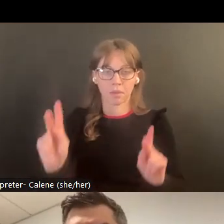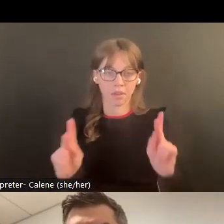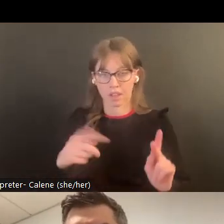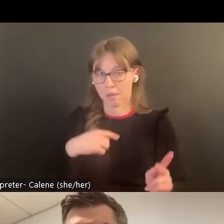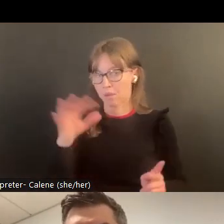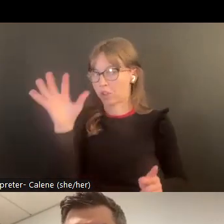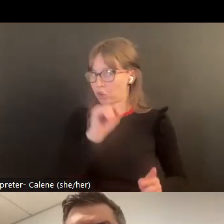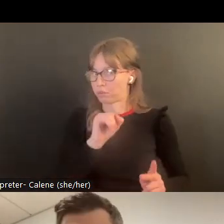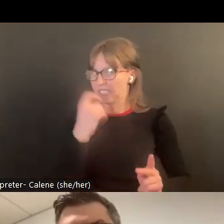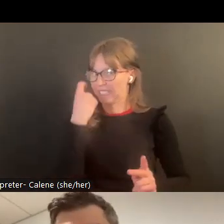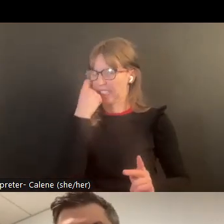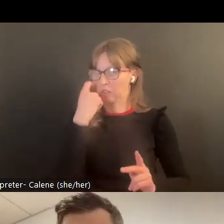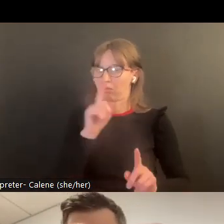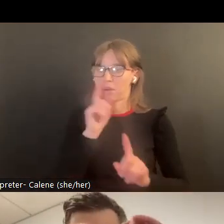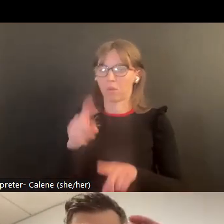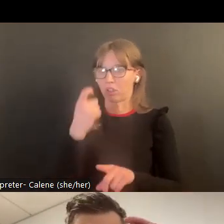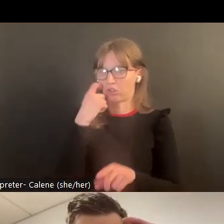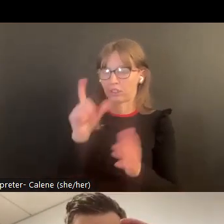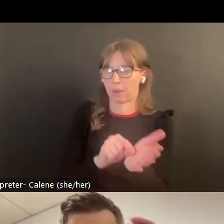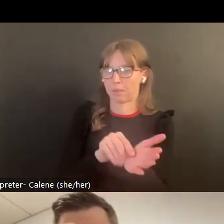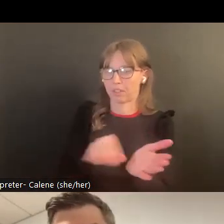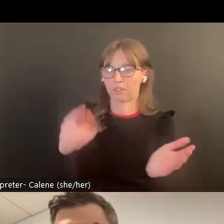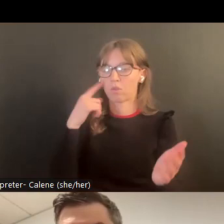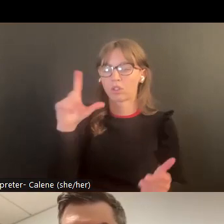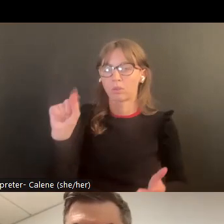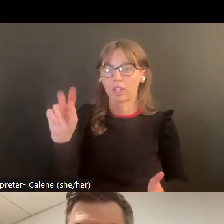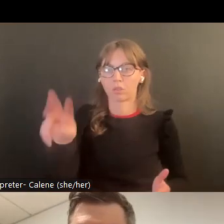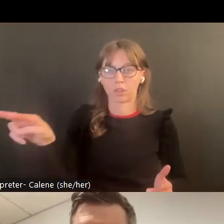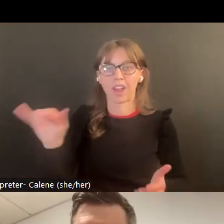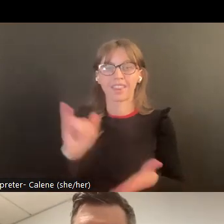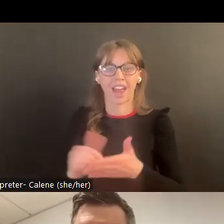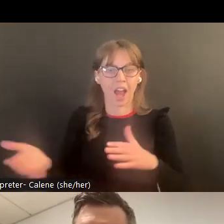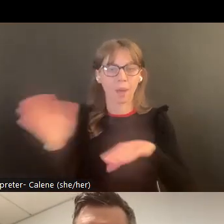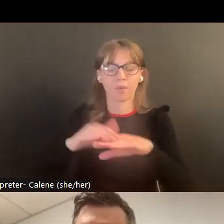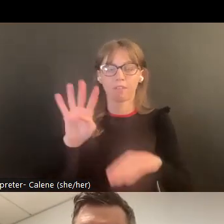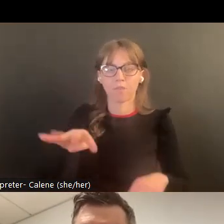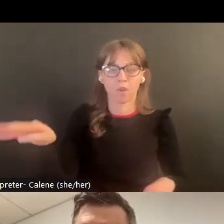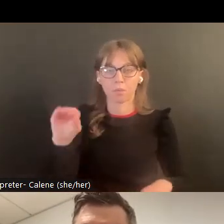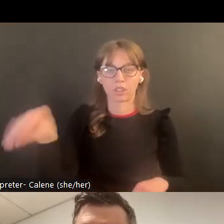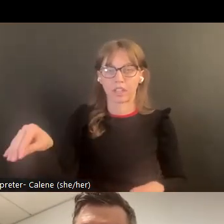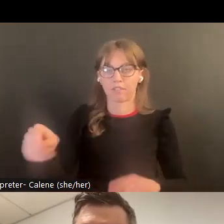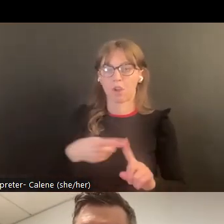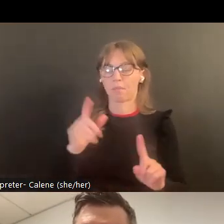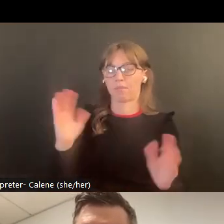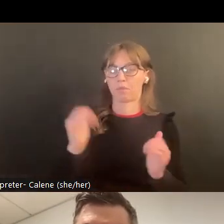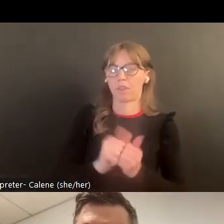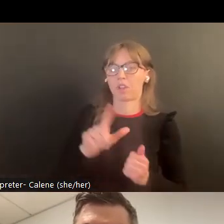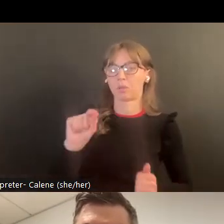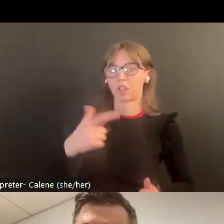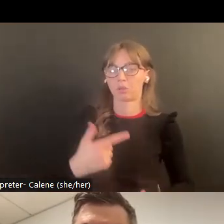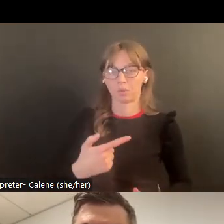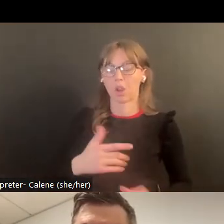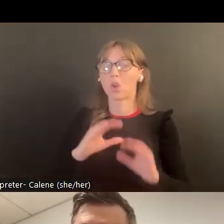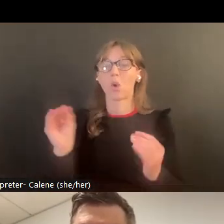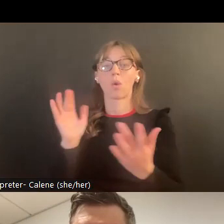los muertes de violencia doméstica en colorado 91 personas eso fue un aumento de 44% en 2021